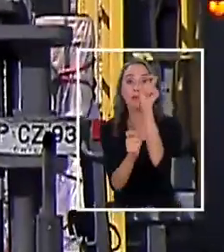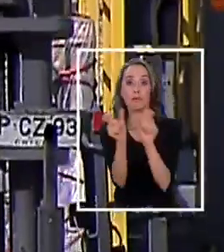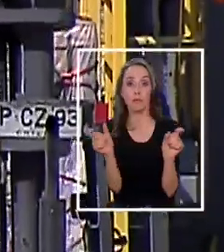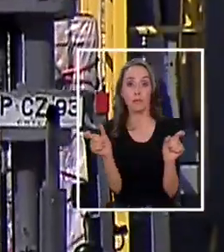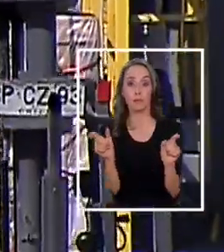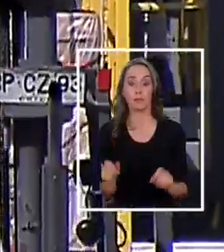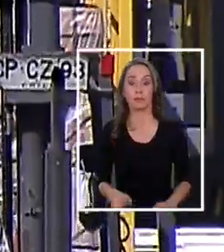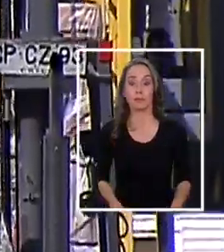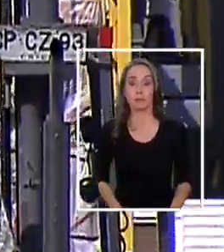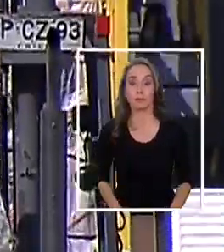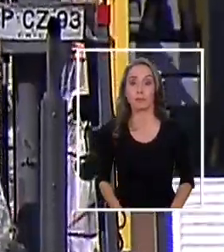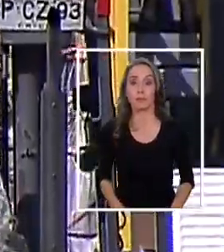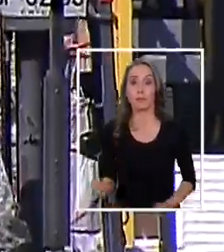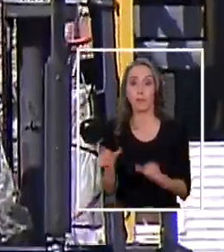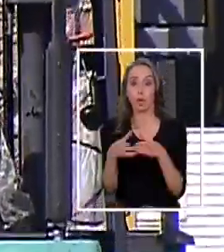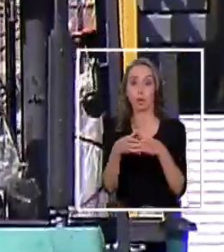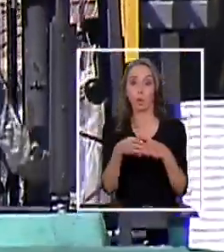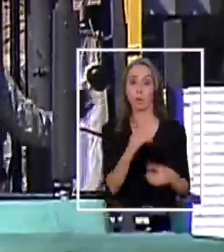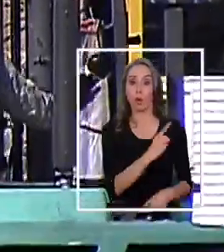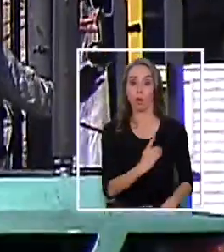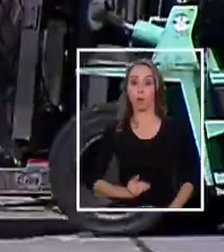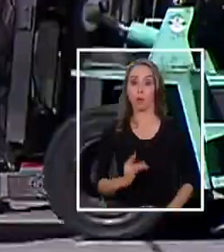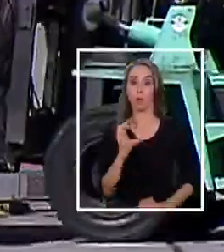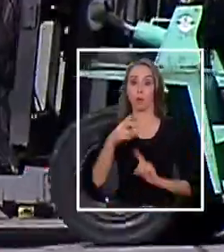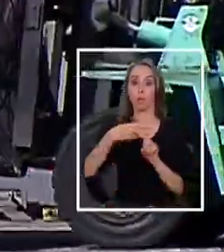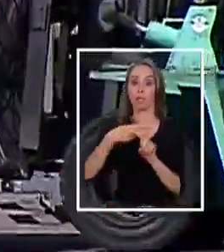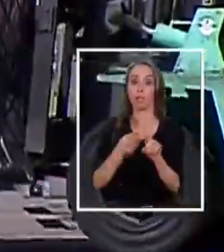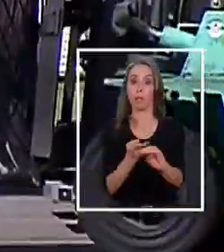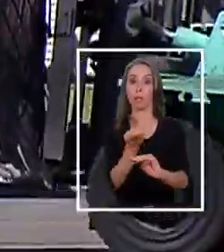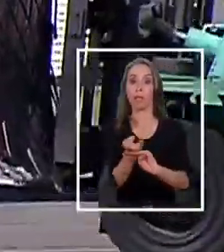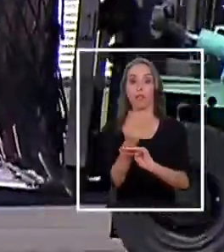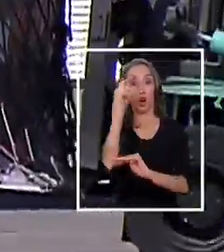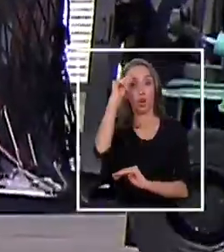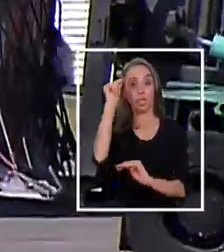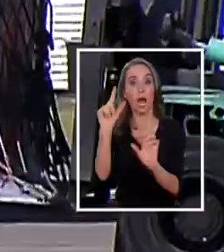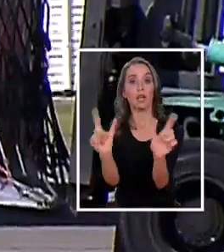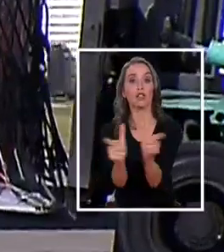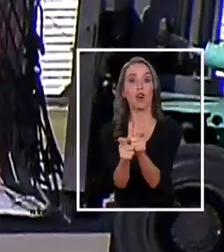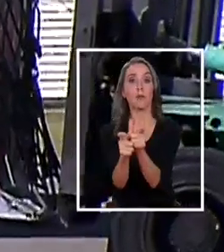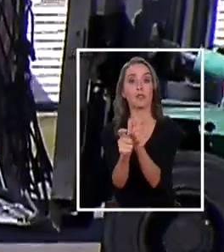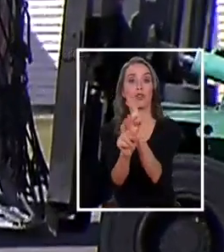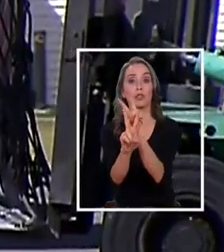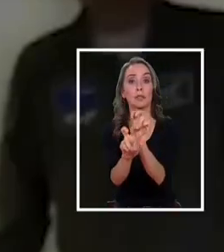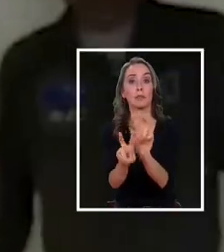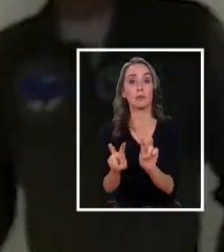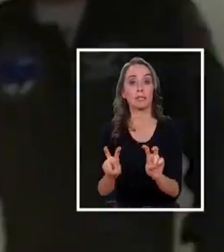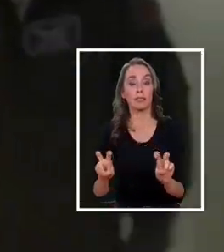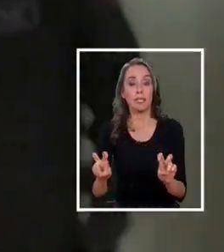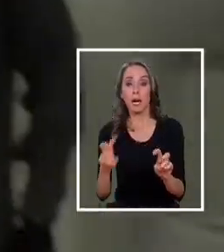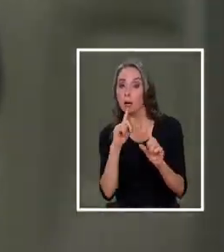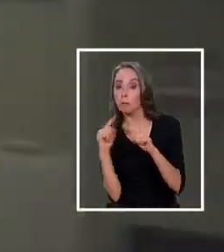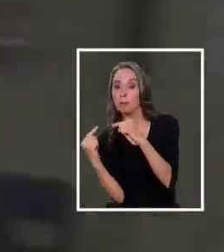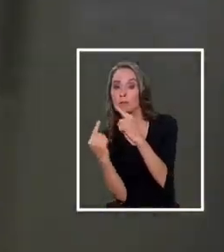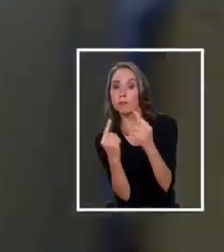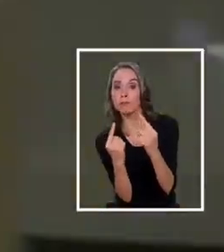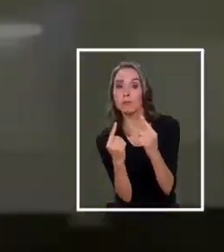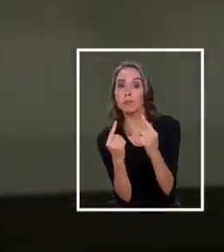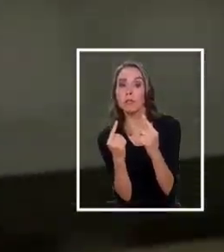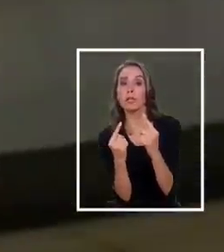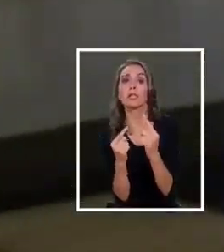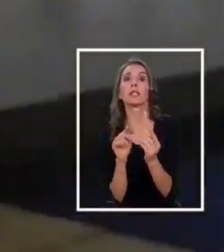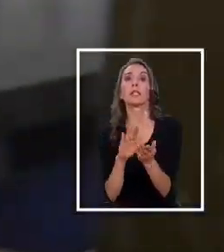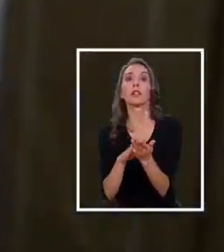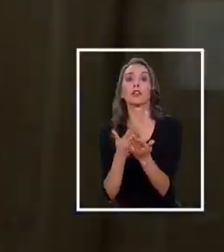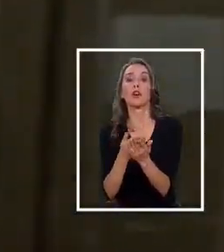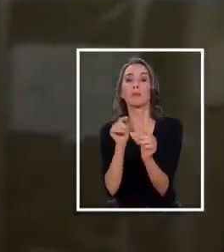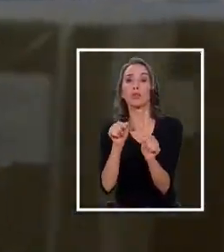La bancada de diputados DC solicitó la creación de una comisión investigadora para indagar en esta donación.